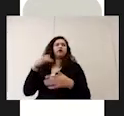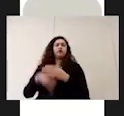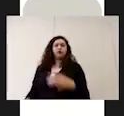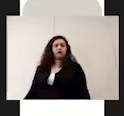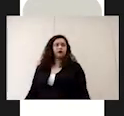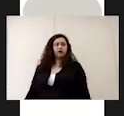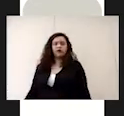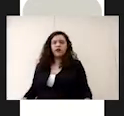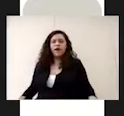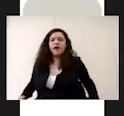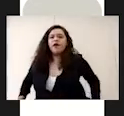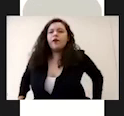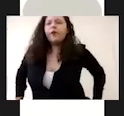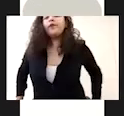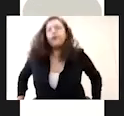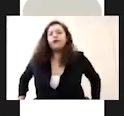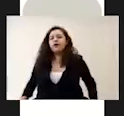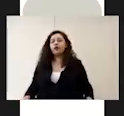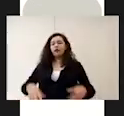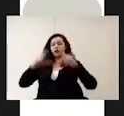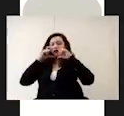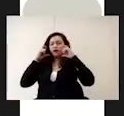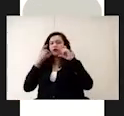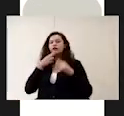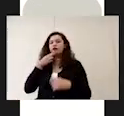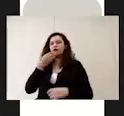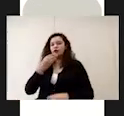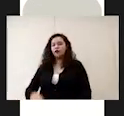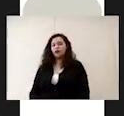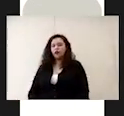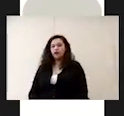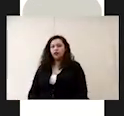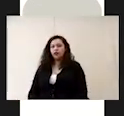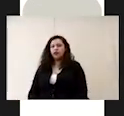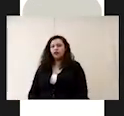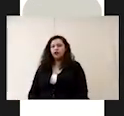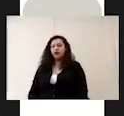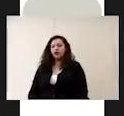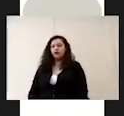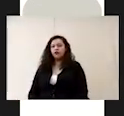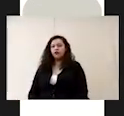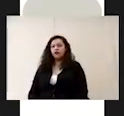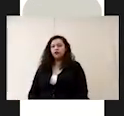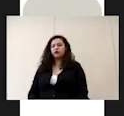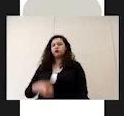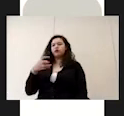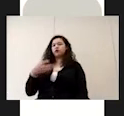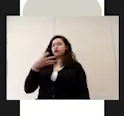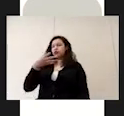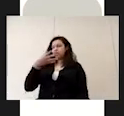el uso correcto del cubrebocas esto si vale la pena hacer hincapié